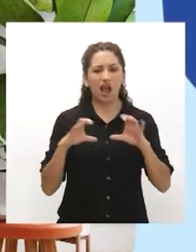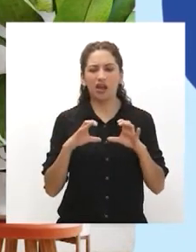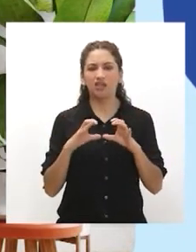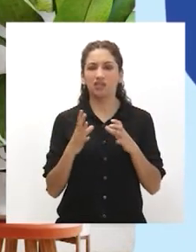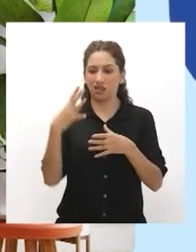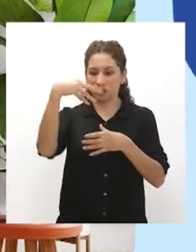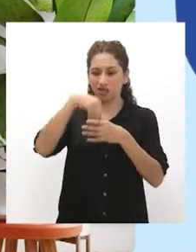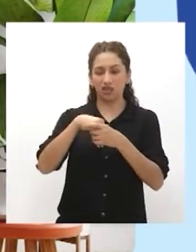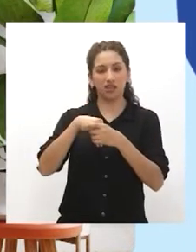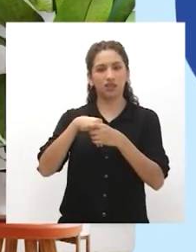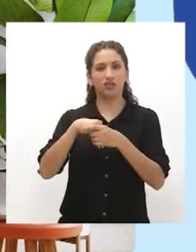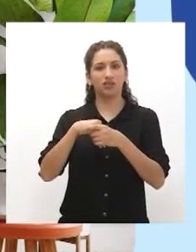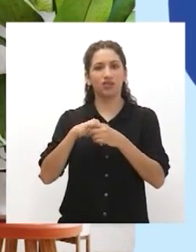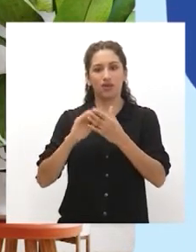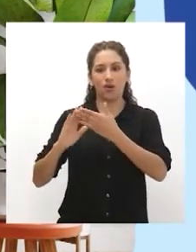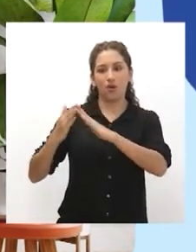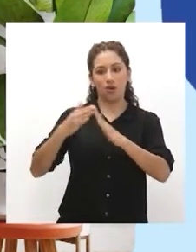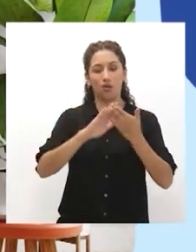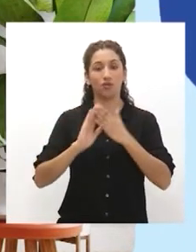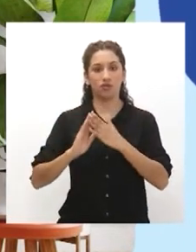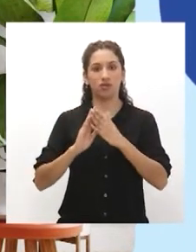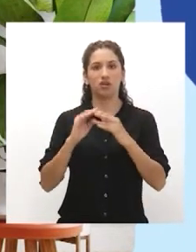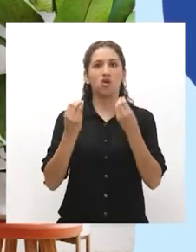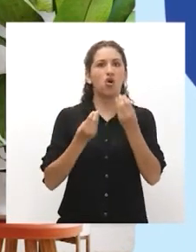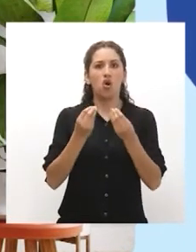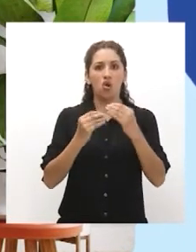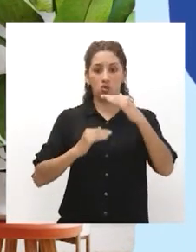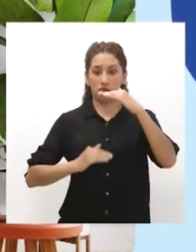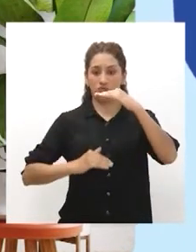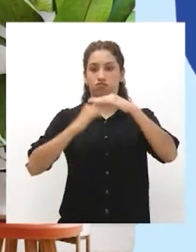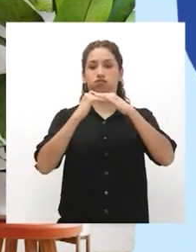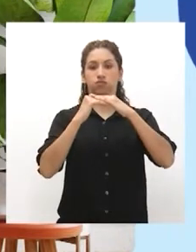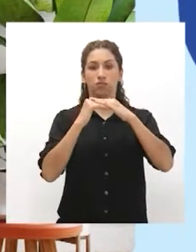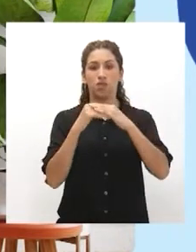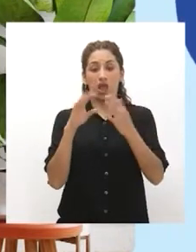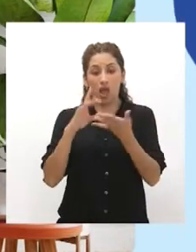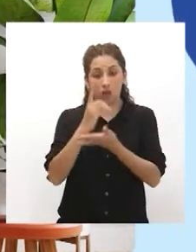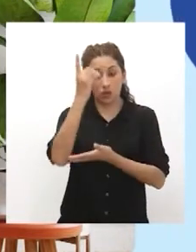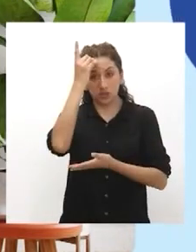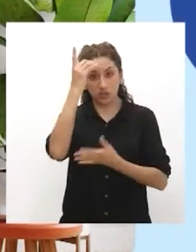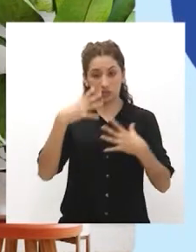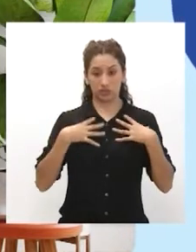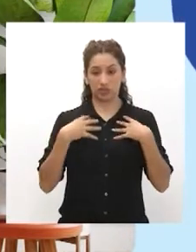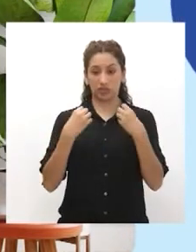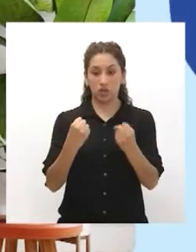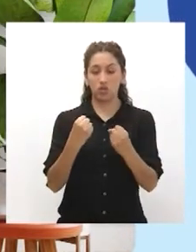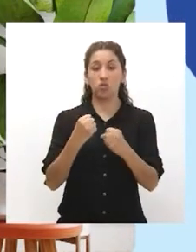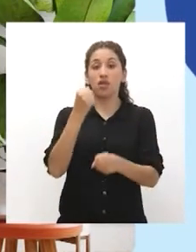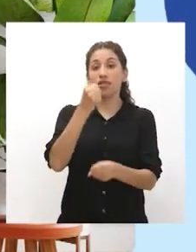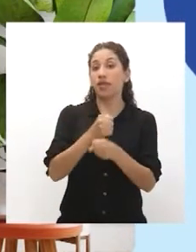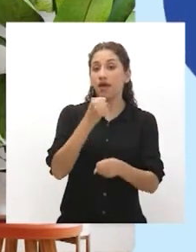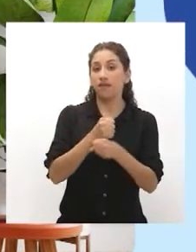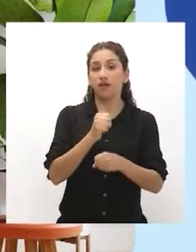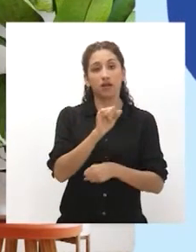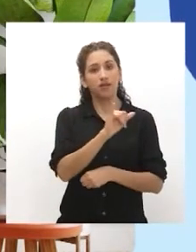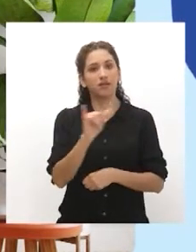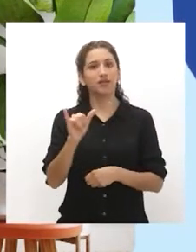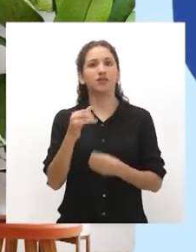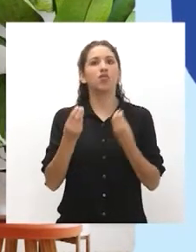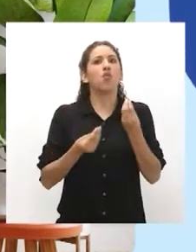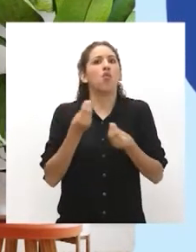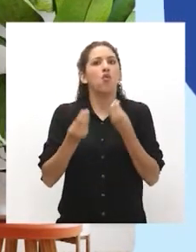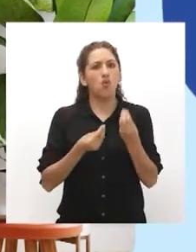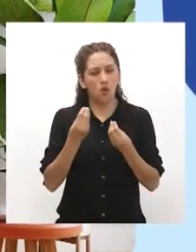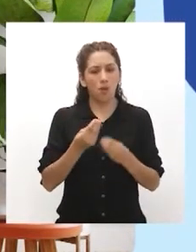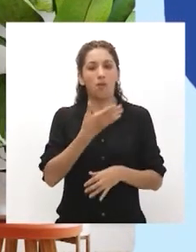ejercicio de la ciudadanía. Limita el acceso a la educación, la salud, el empleo y la